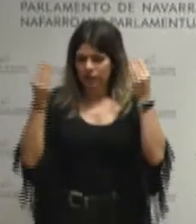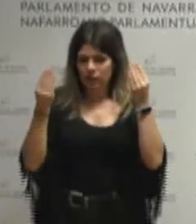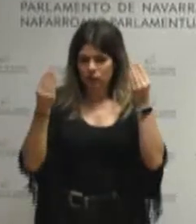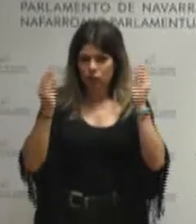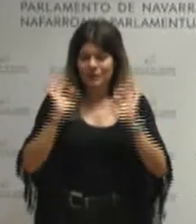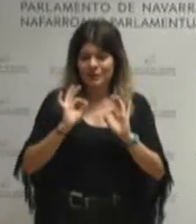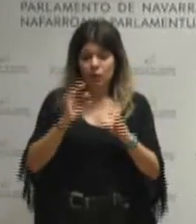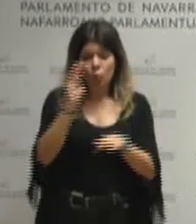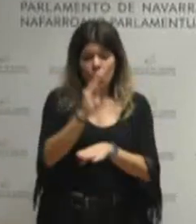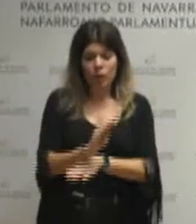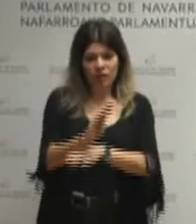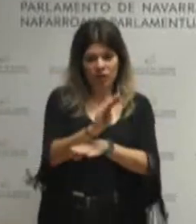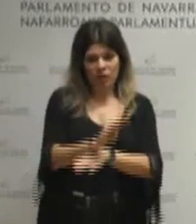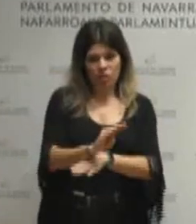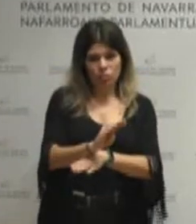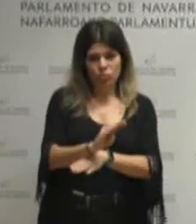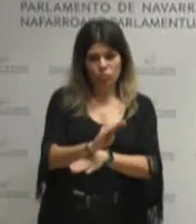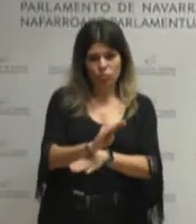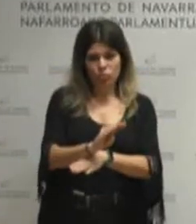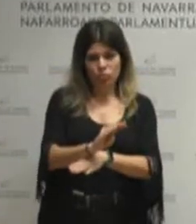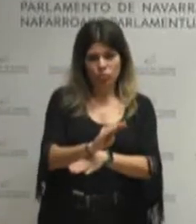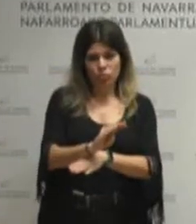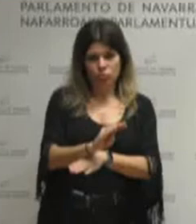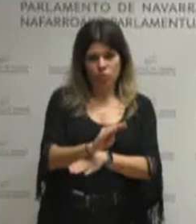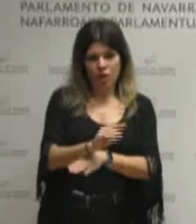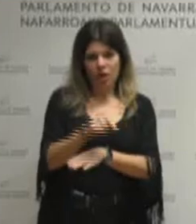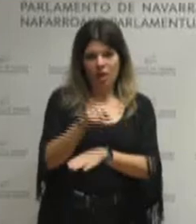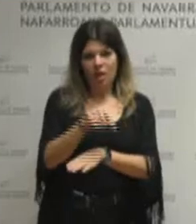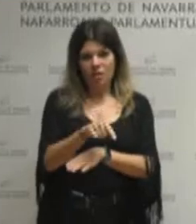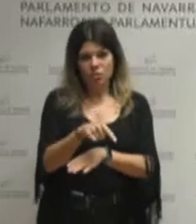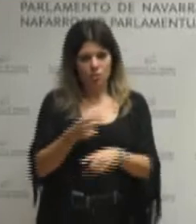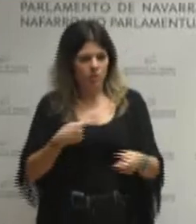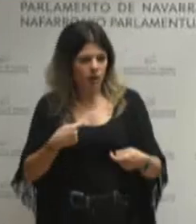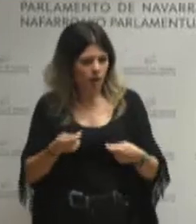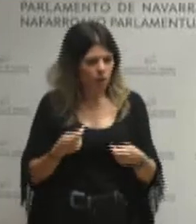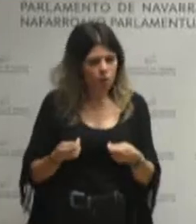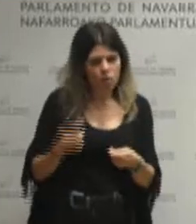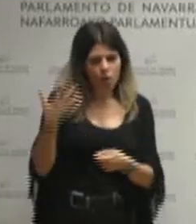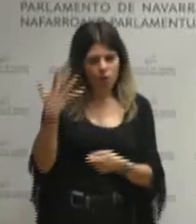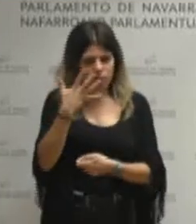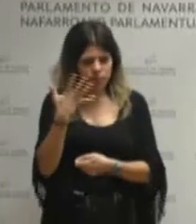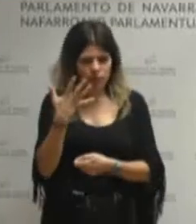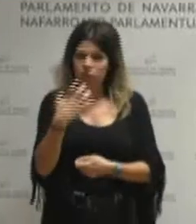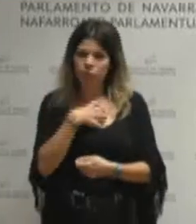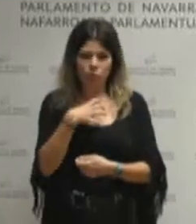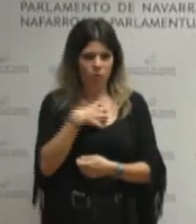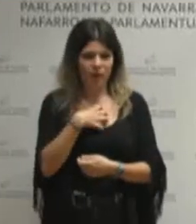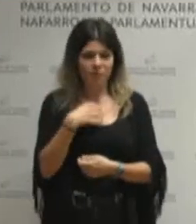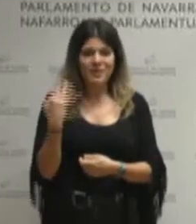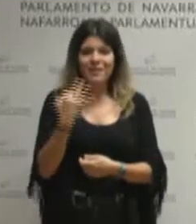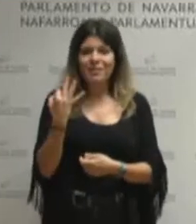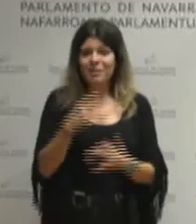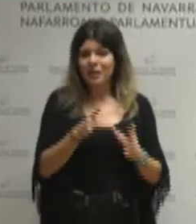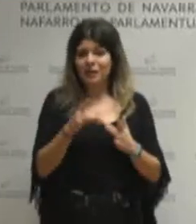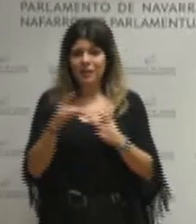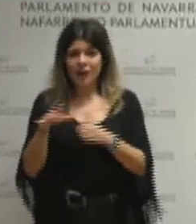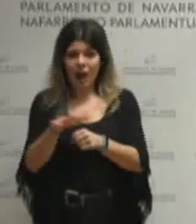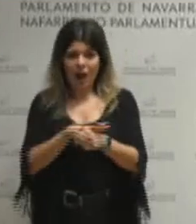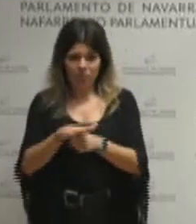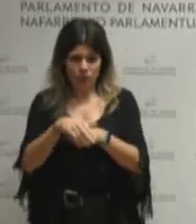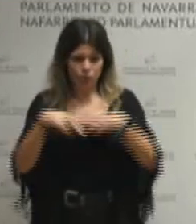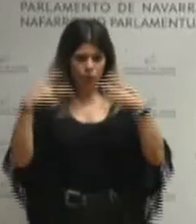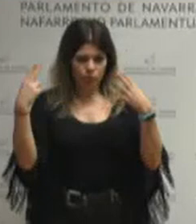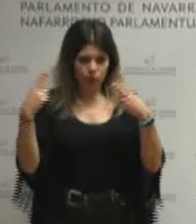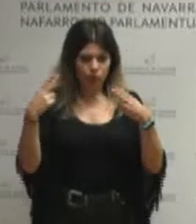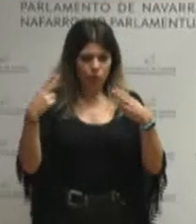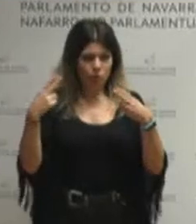cuidados no pueden ser fuente de negocio o especulación que tienen que estar liderados por el ámbito público y